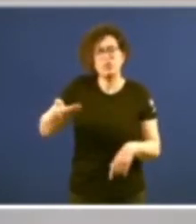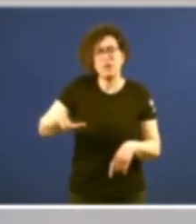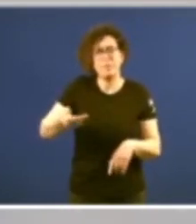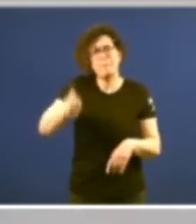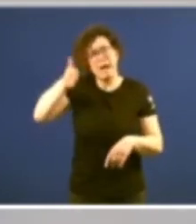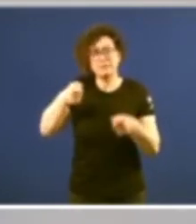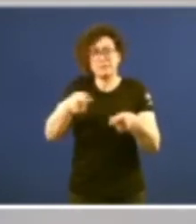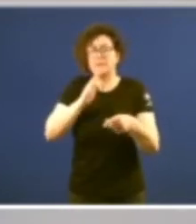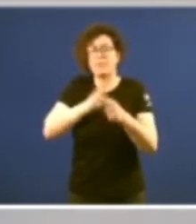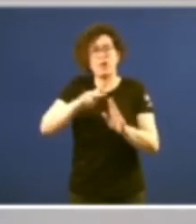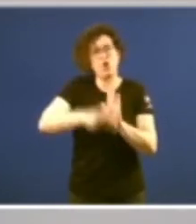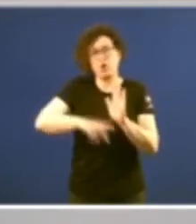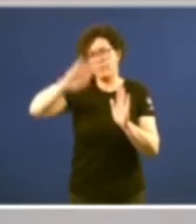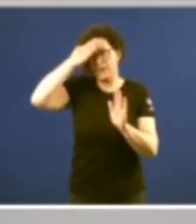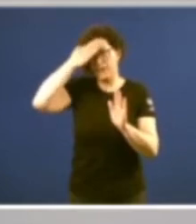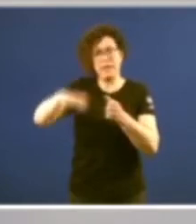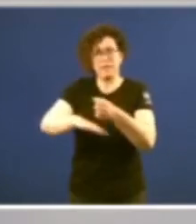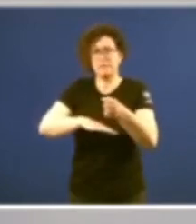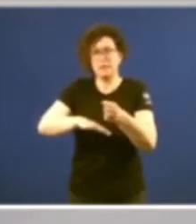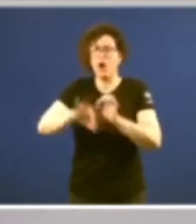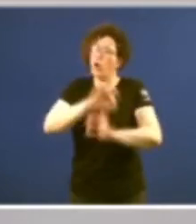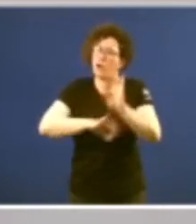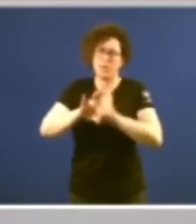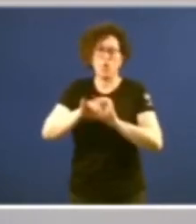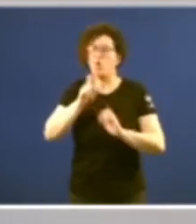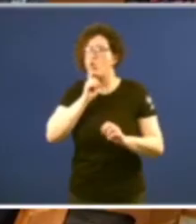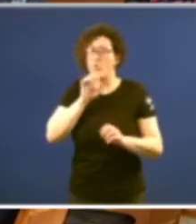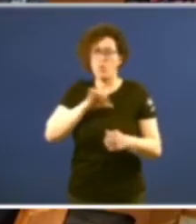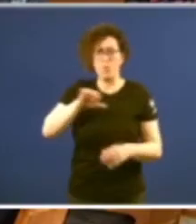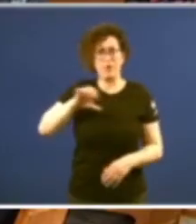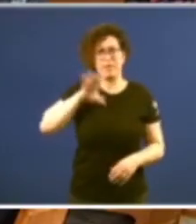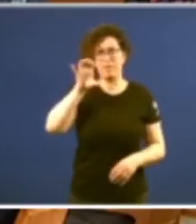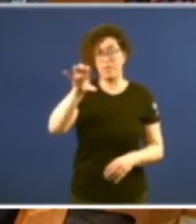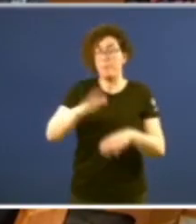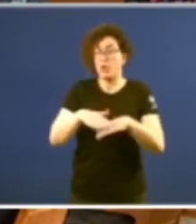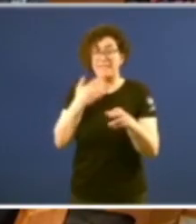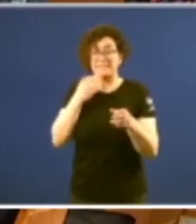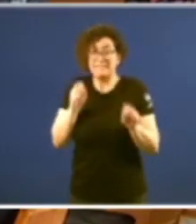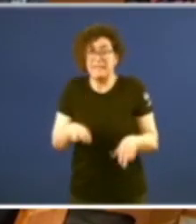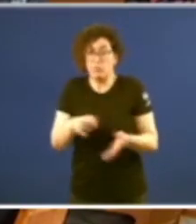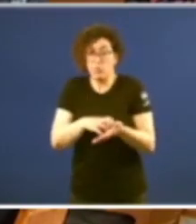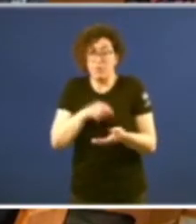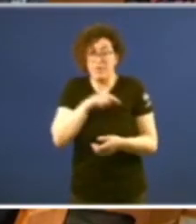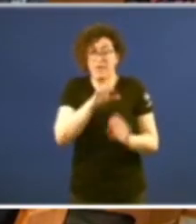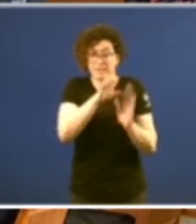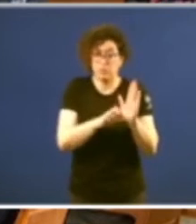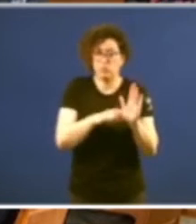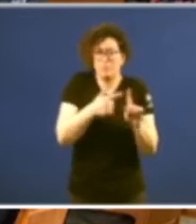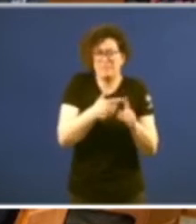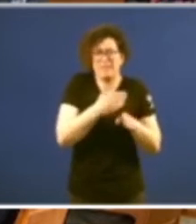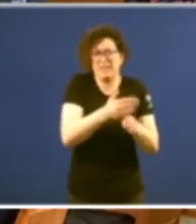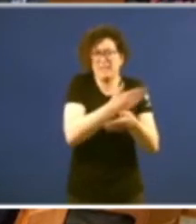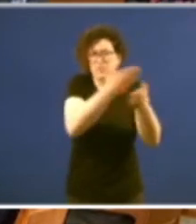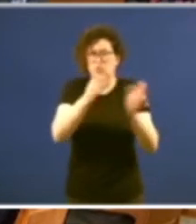norma básica de organización da comunidade autónoma. Porque non dudemos que ese Estatuto e todos os Estatutos